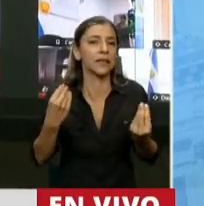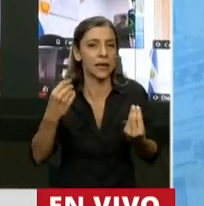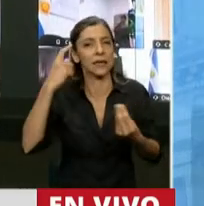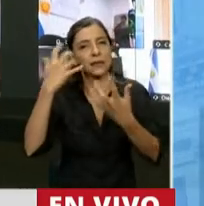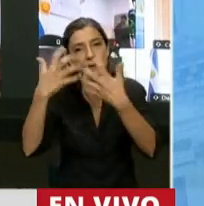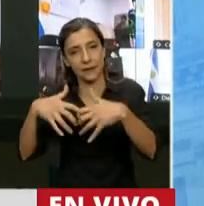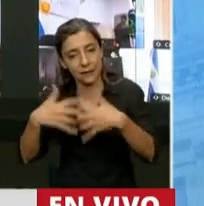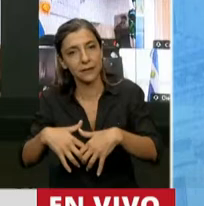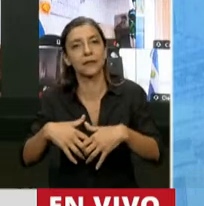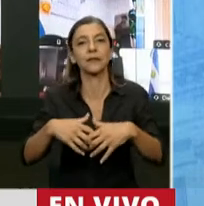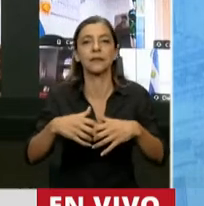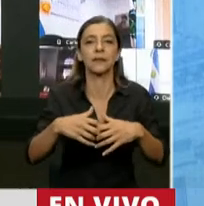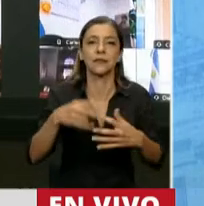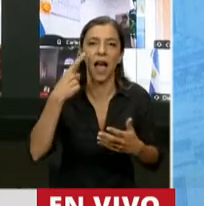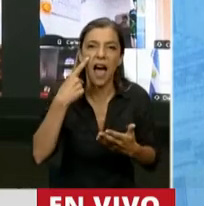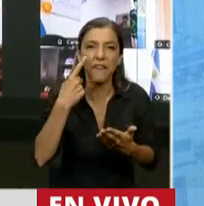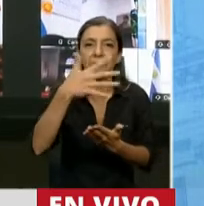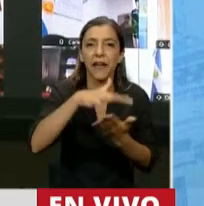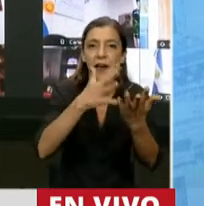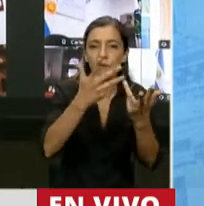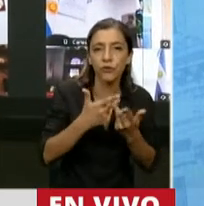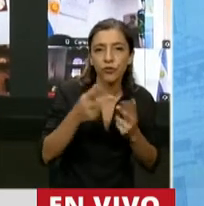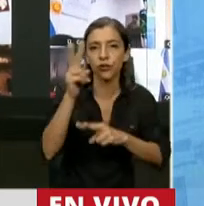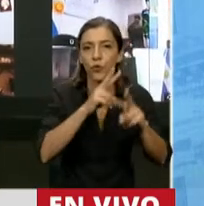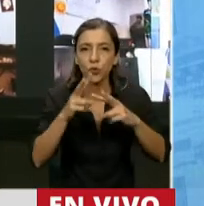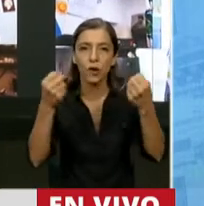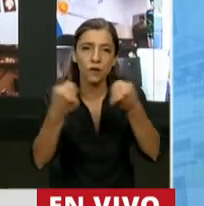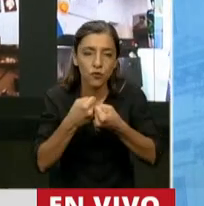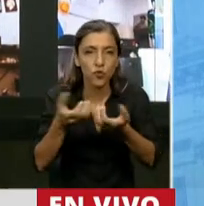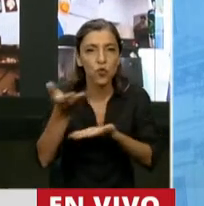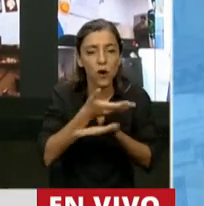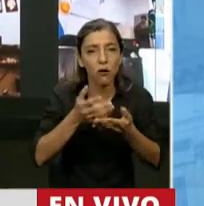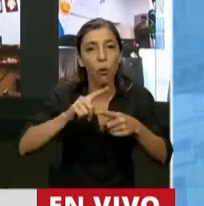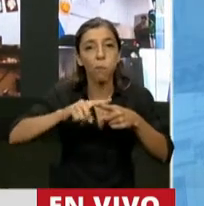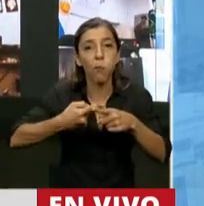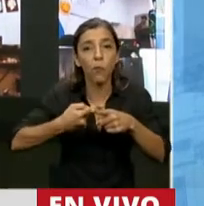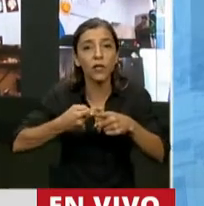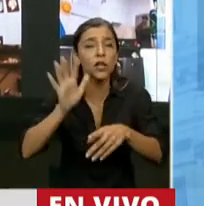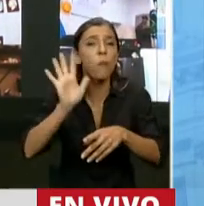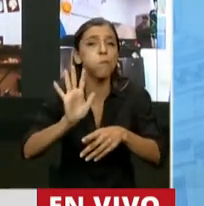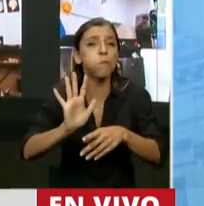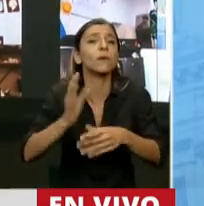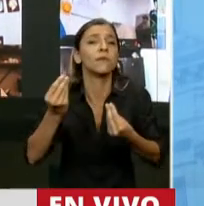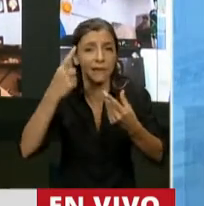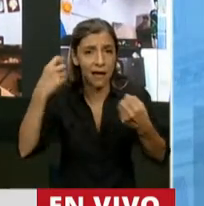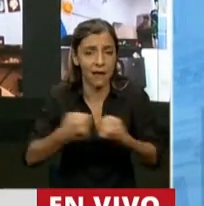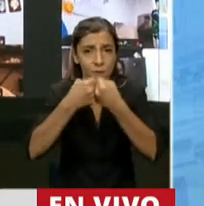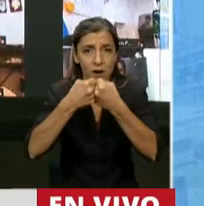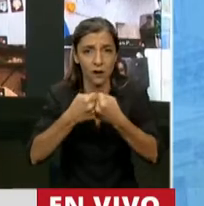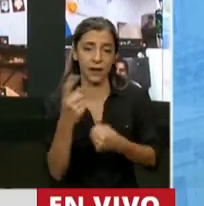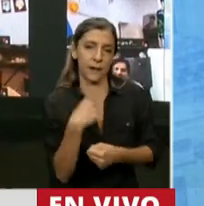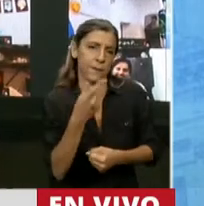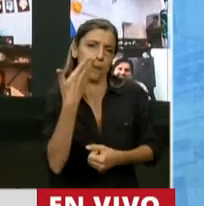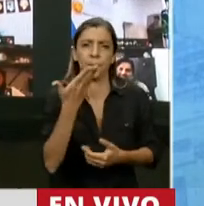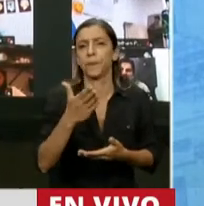proyectos, consensuar. La política es consenso. Acá nos llenamos la boca, sí,